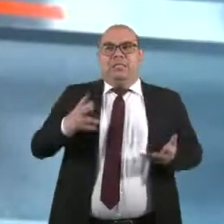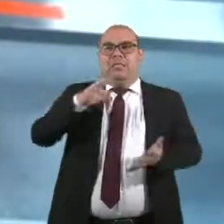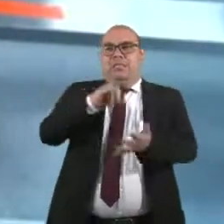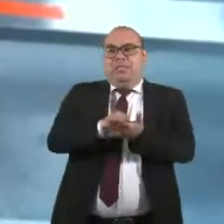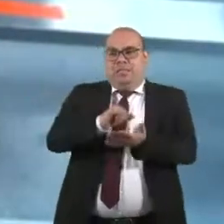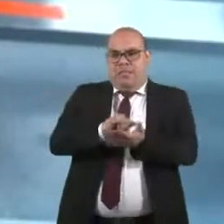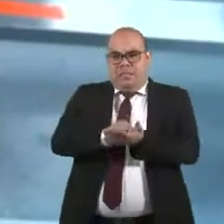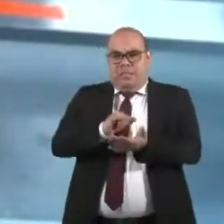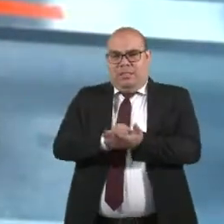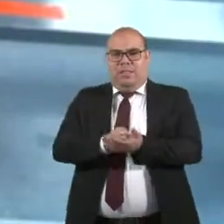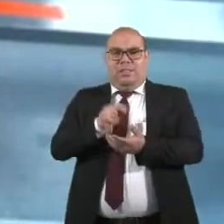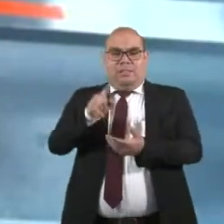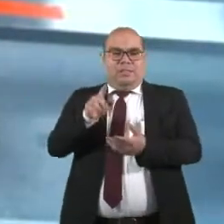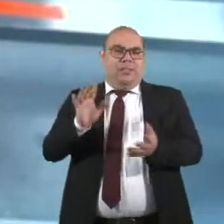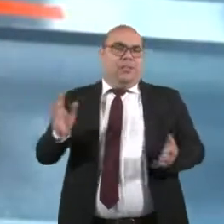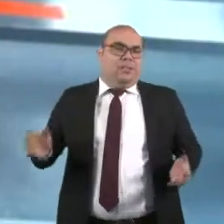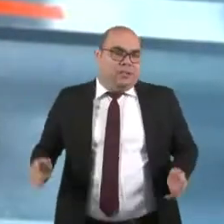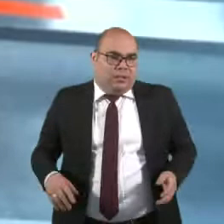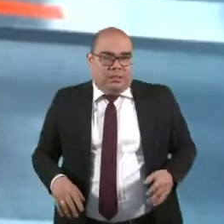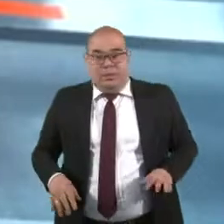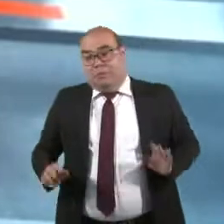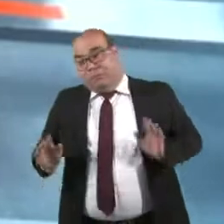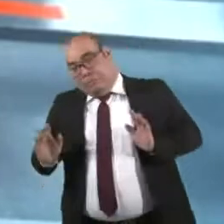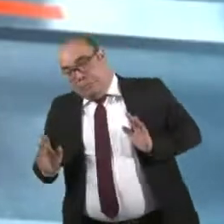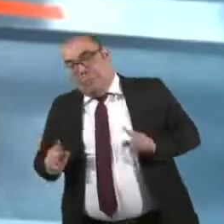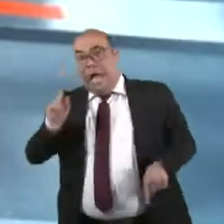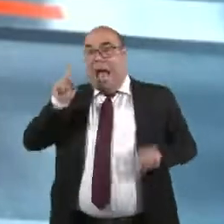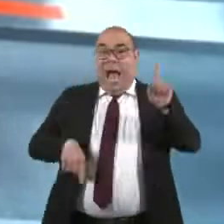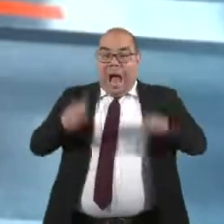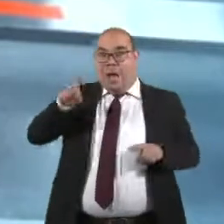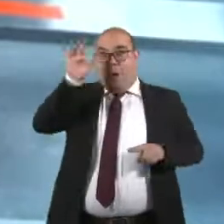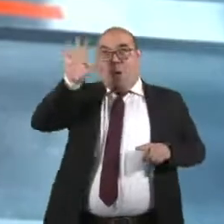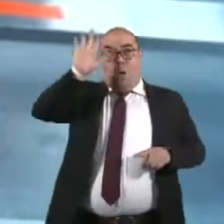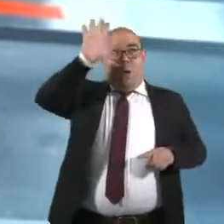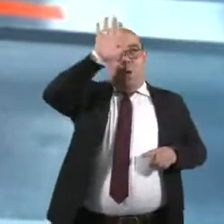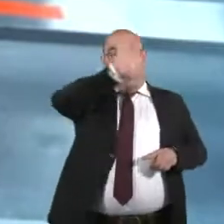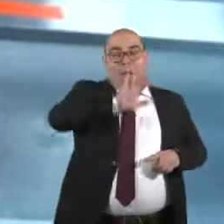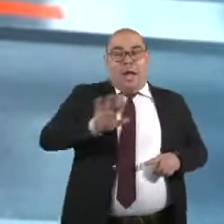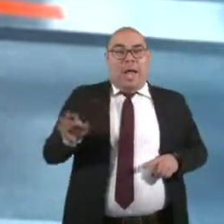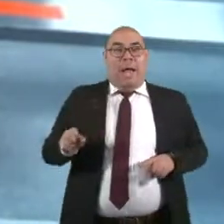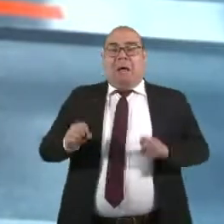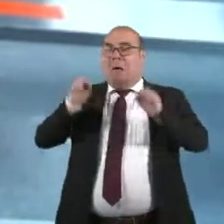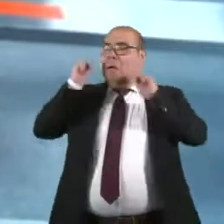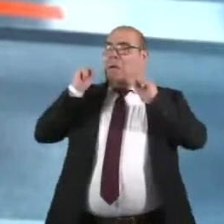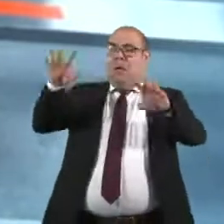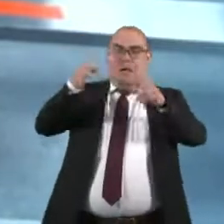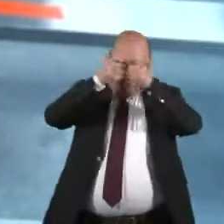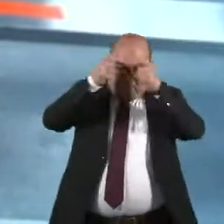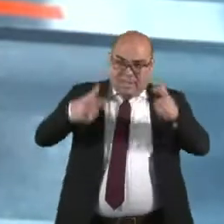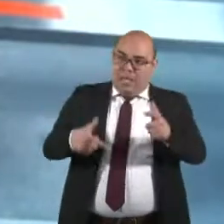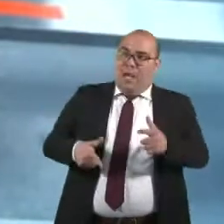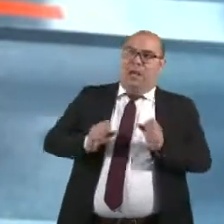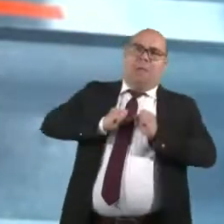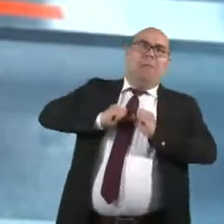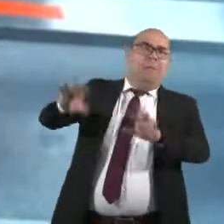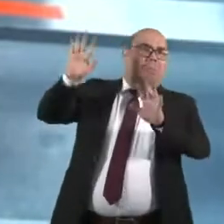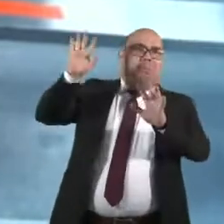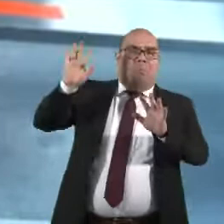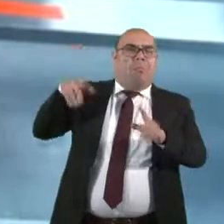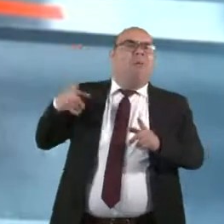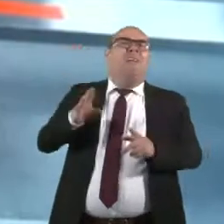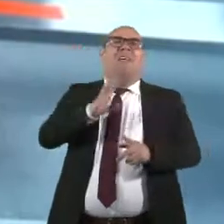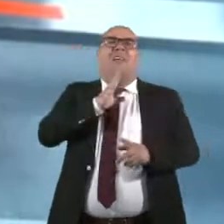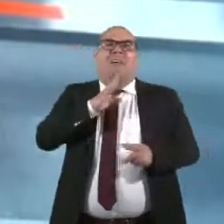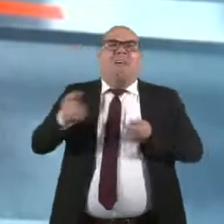sucedió? Hubo regiones que estaban tan desoladas, tan abandonadas por el Estado que no había ningún tipo de